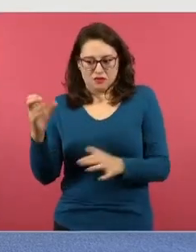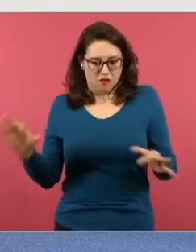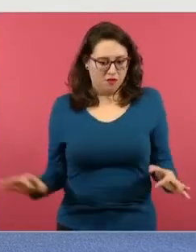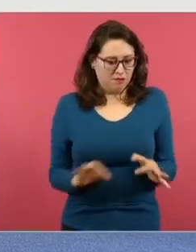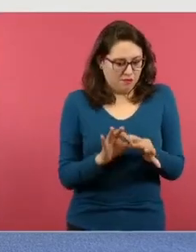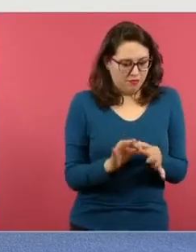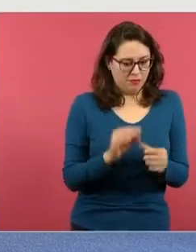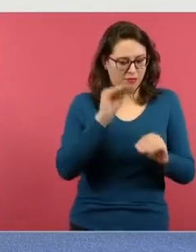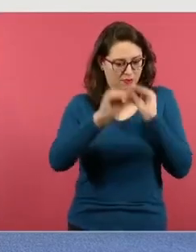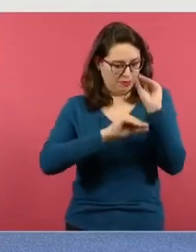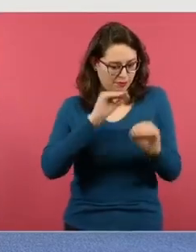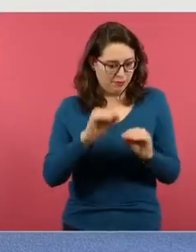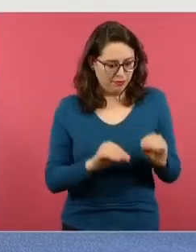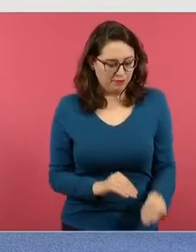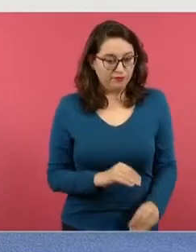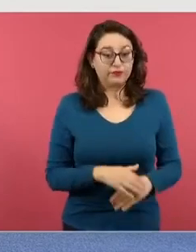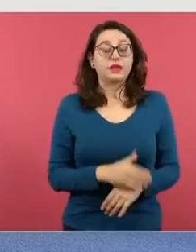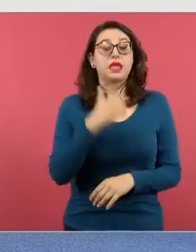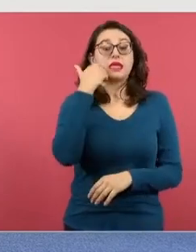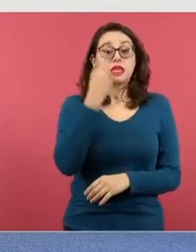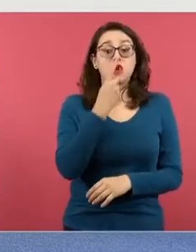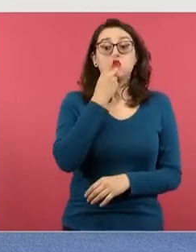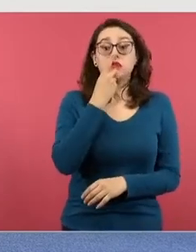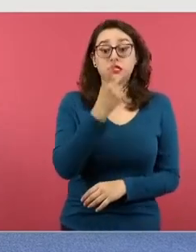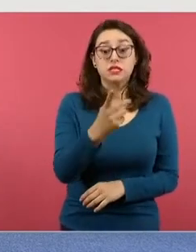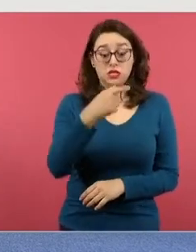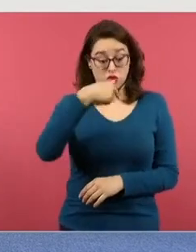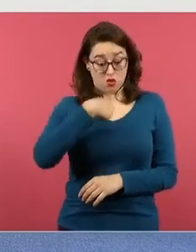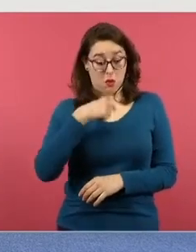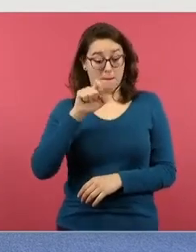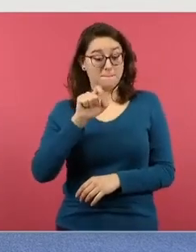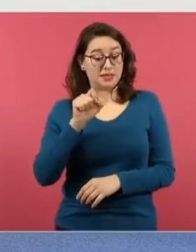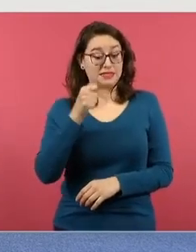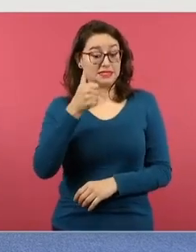lo largo de estos 26 años en los que he pasado distintos